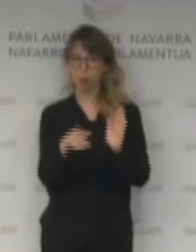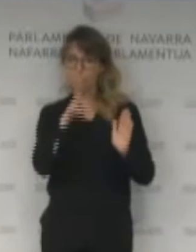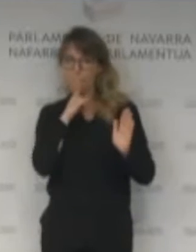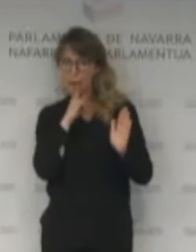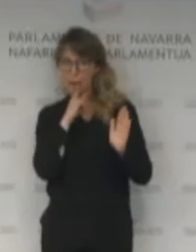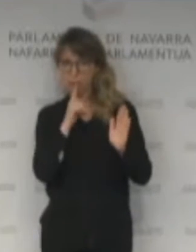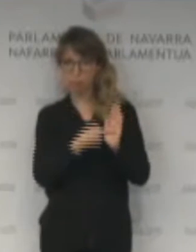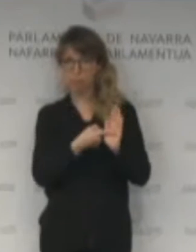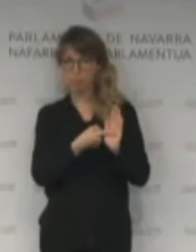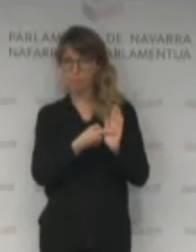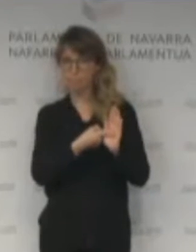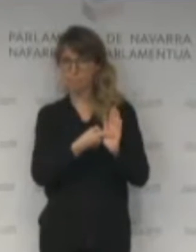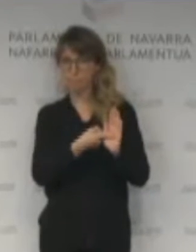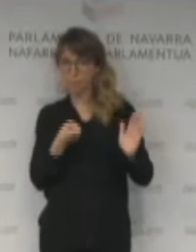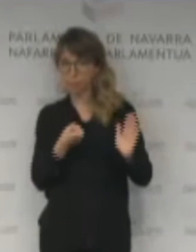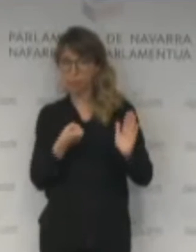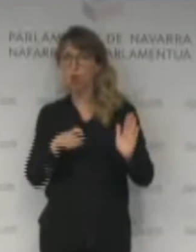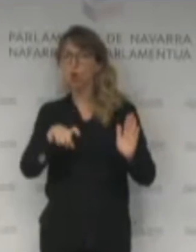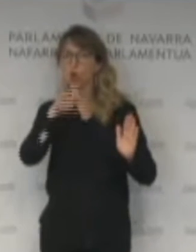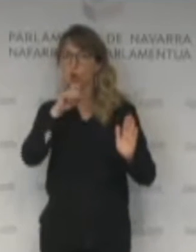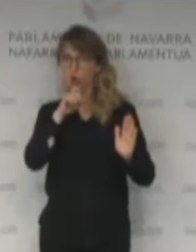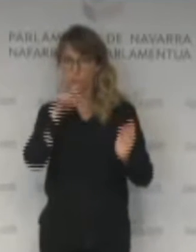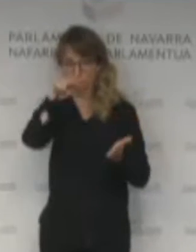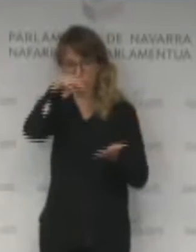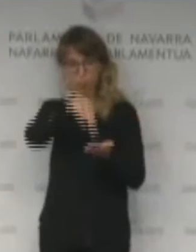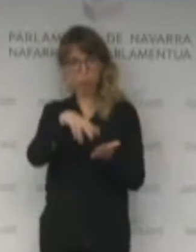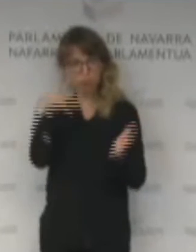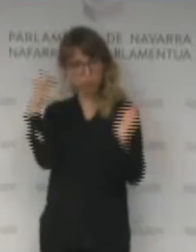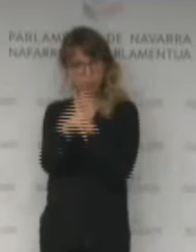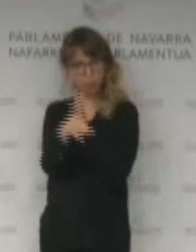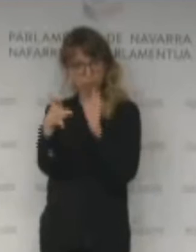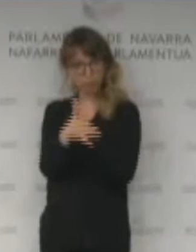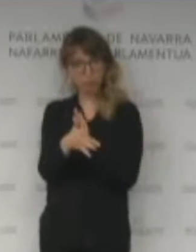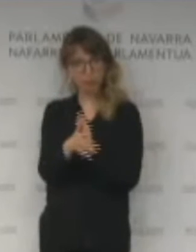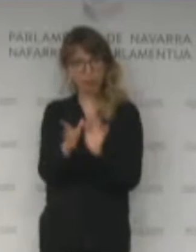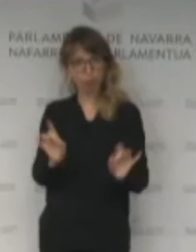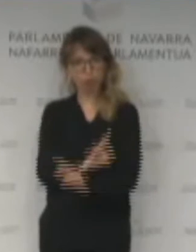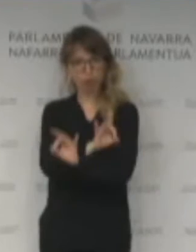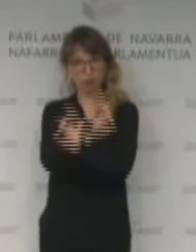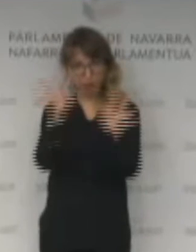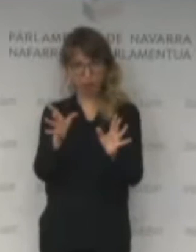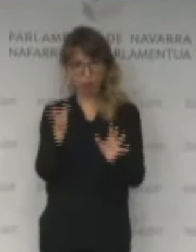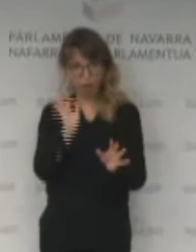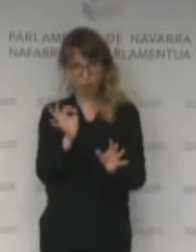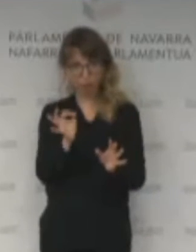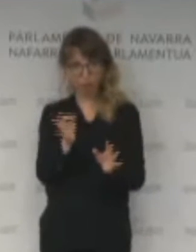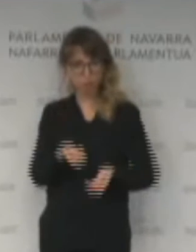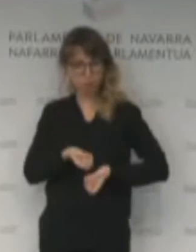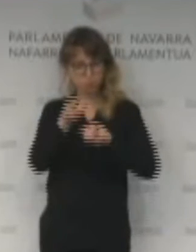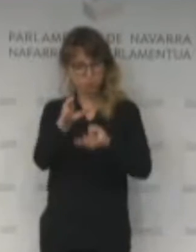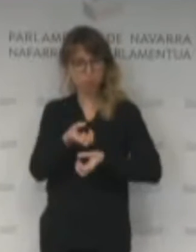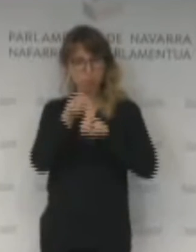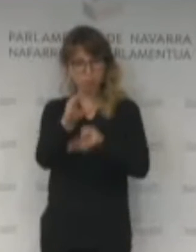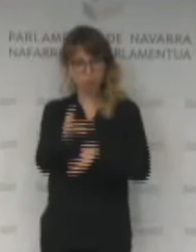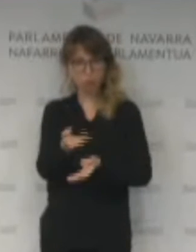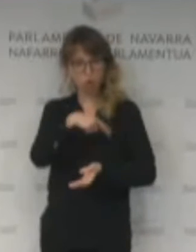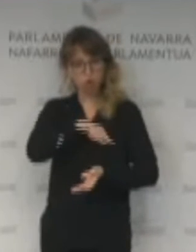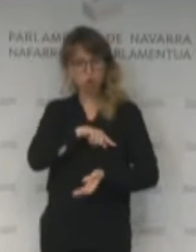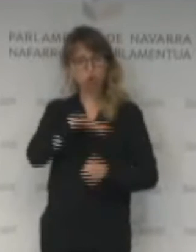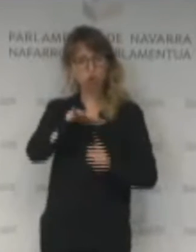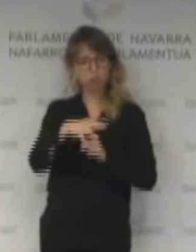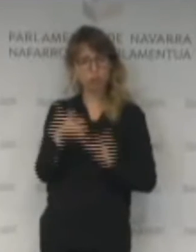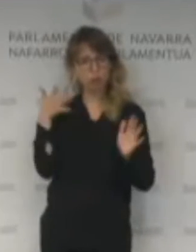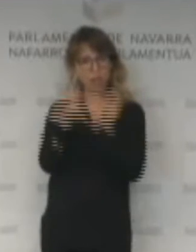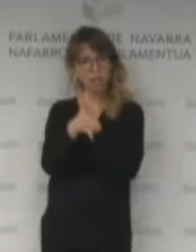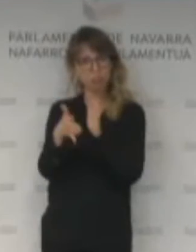la duda. Ahora, pongamos el dato cierto encima de la mesa. Digamos dónde estamos. Hay que